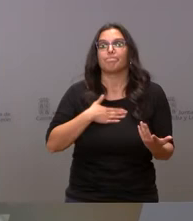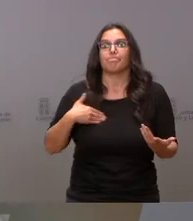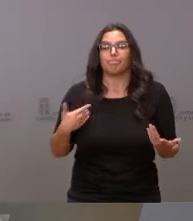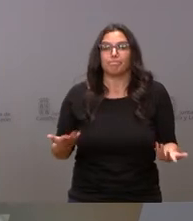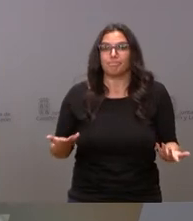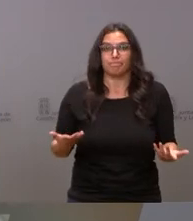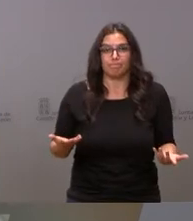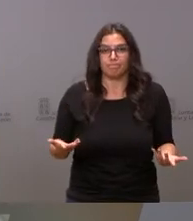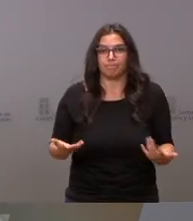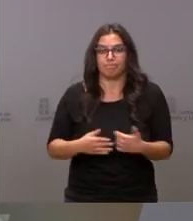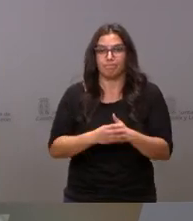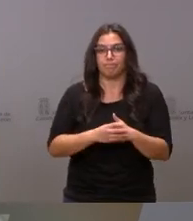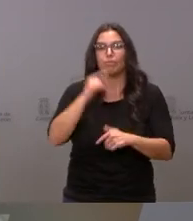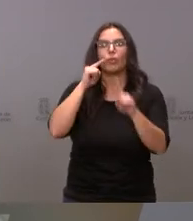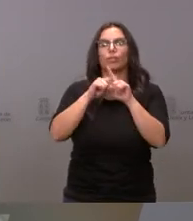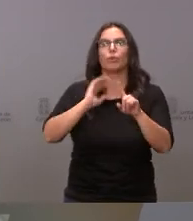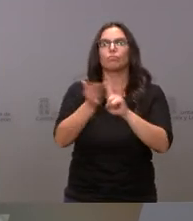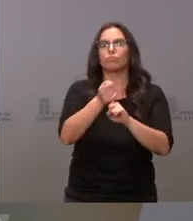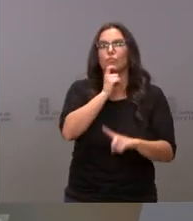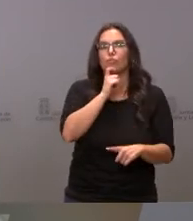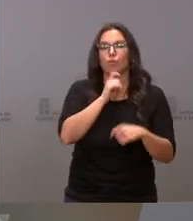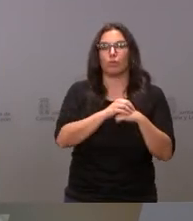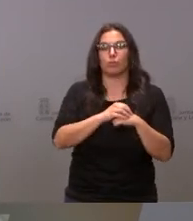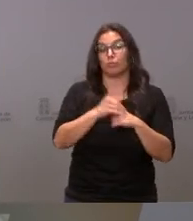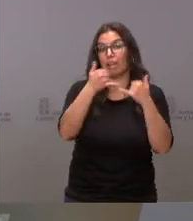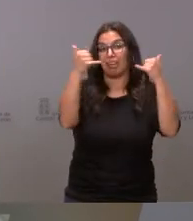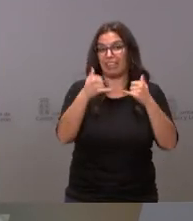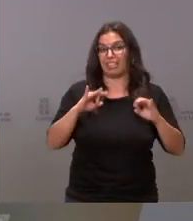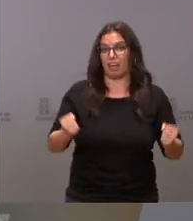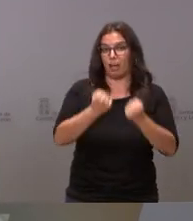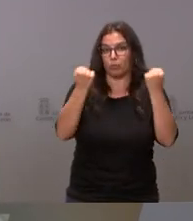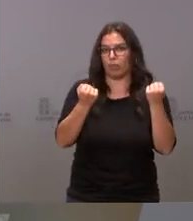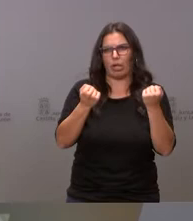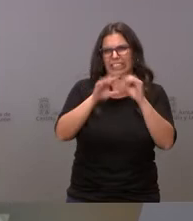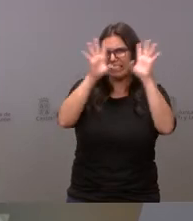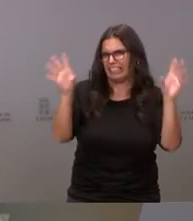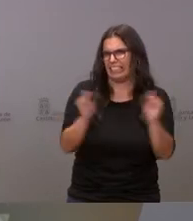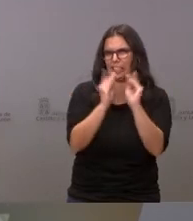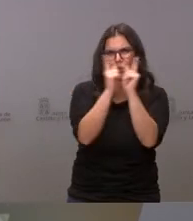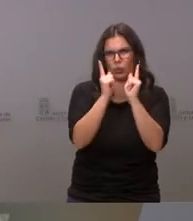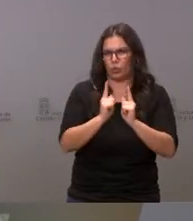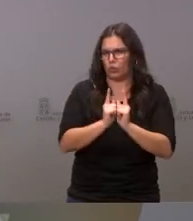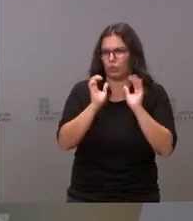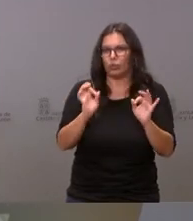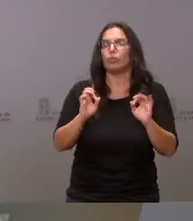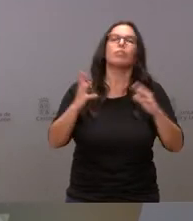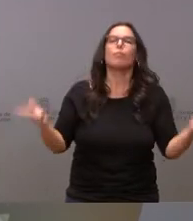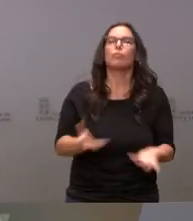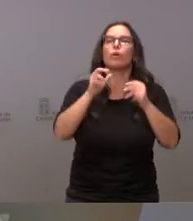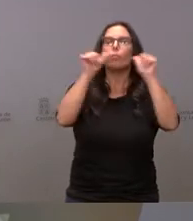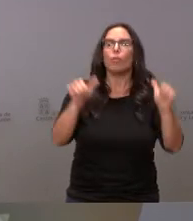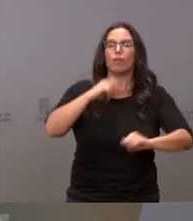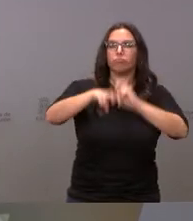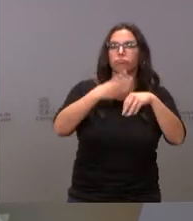¿Cómo pretendemos conseguir esos objetivos? Pues a través de numerosas líneas de actuación que resumiré muy brevemente, impulsando un modelo de